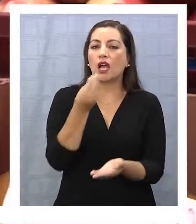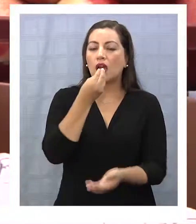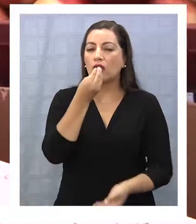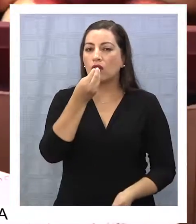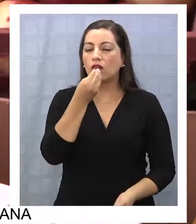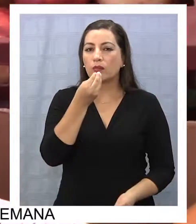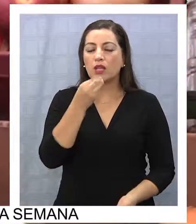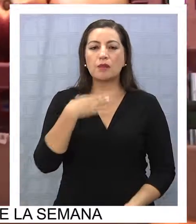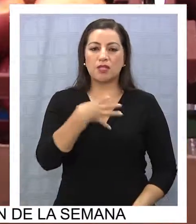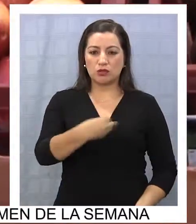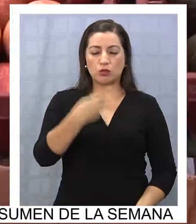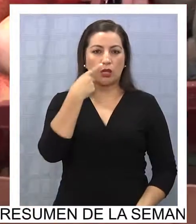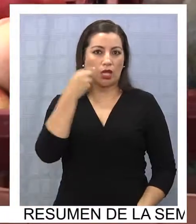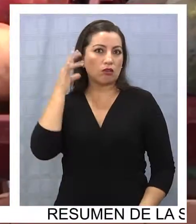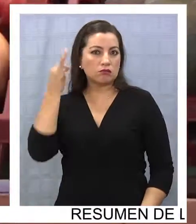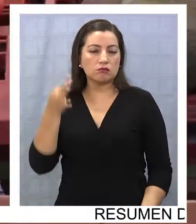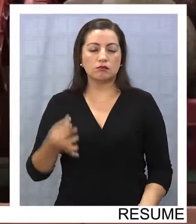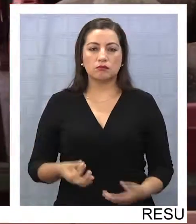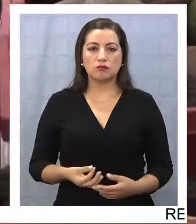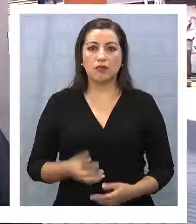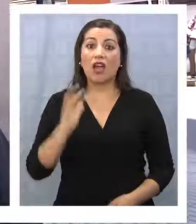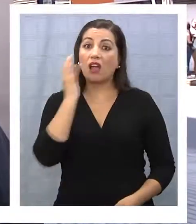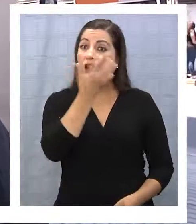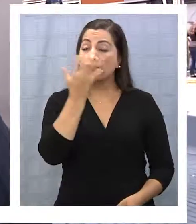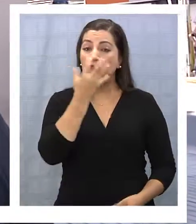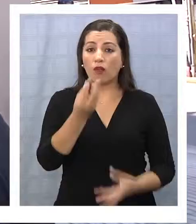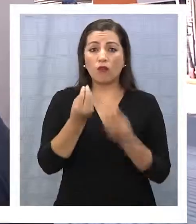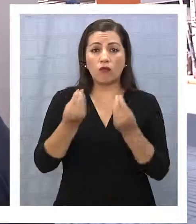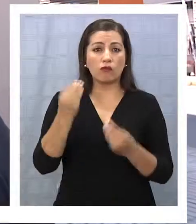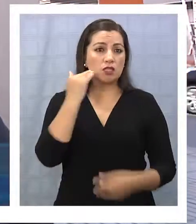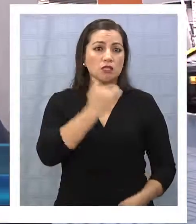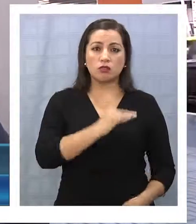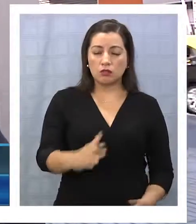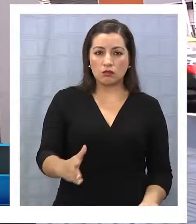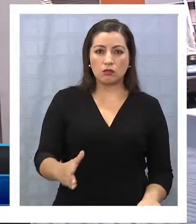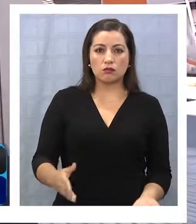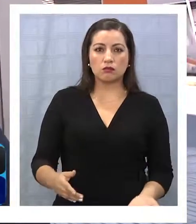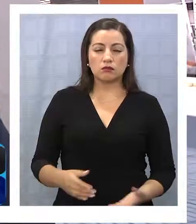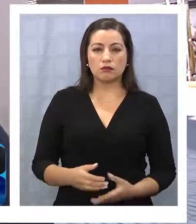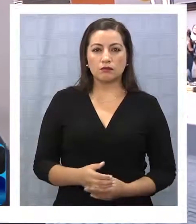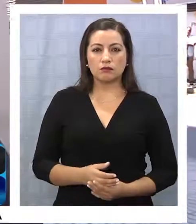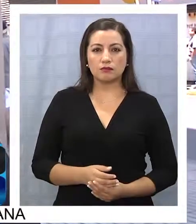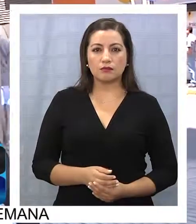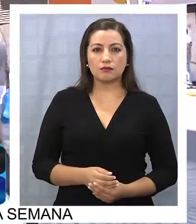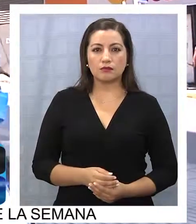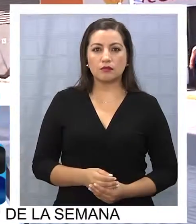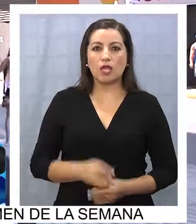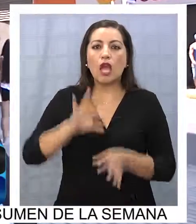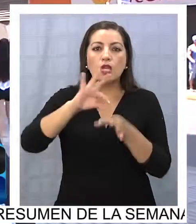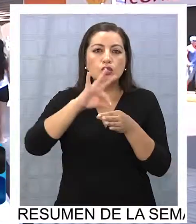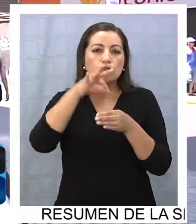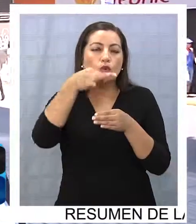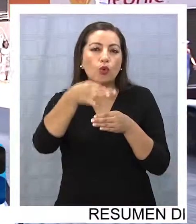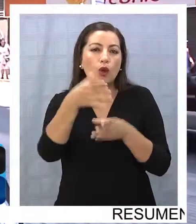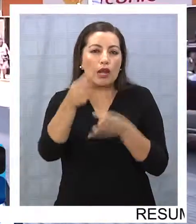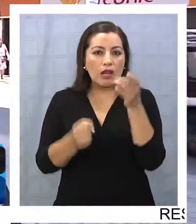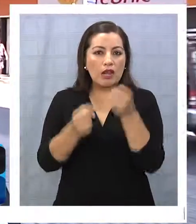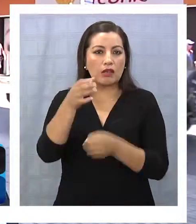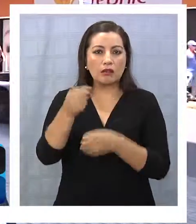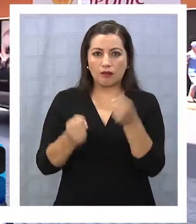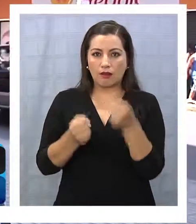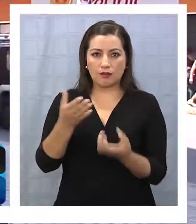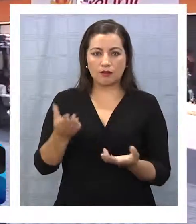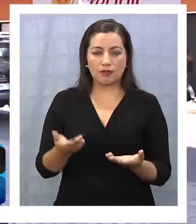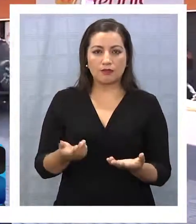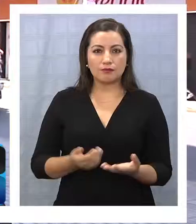Por ejemplo la fruta que es súper buena para los niños y yogur, lácteos, cosas así